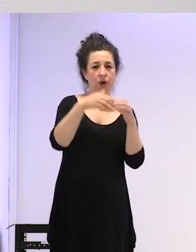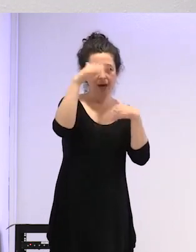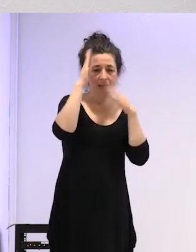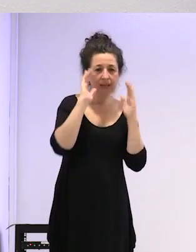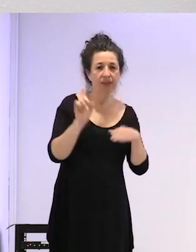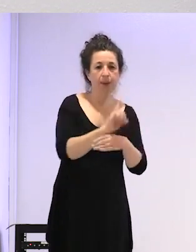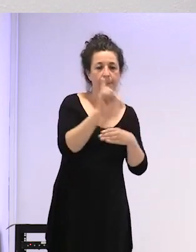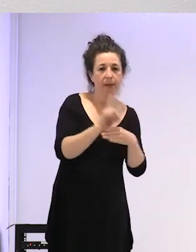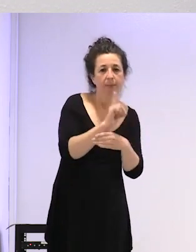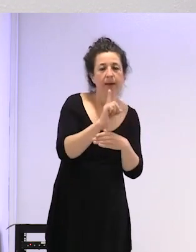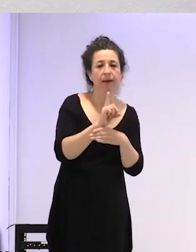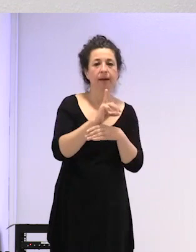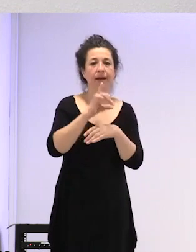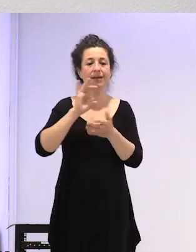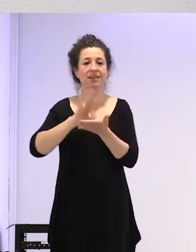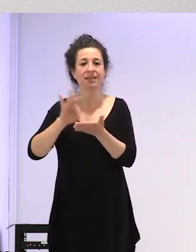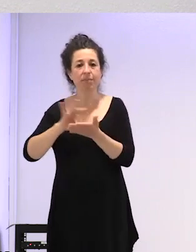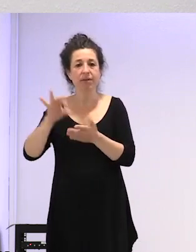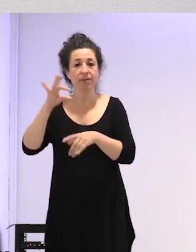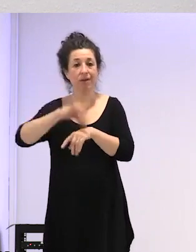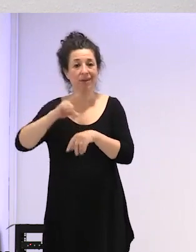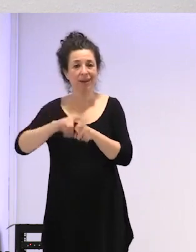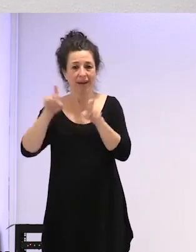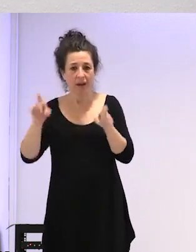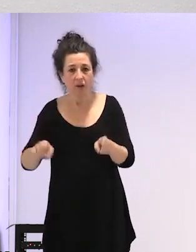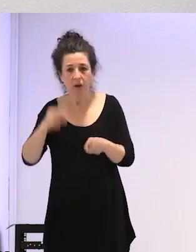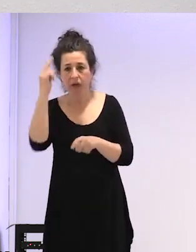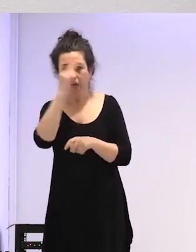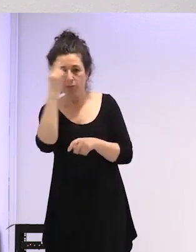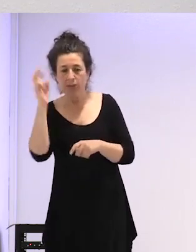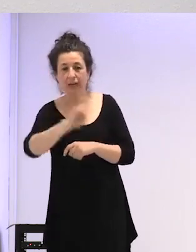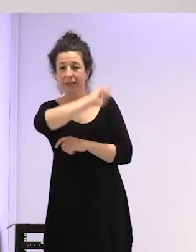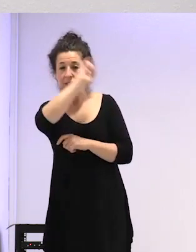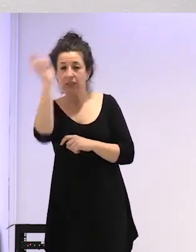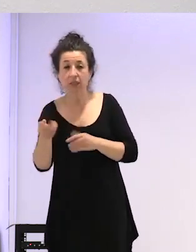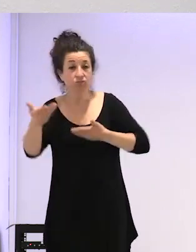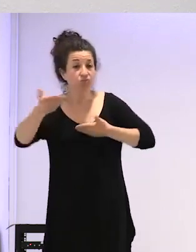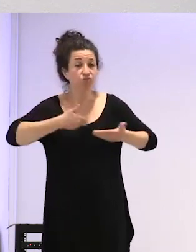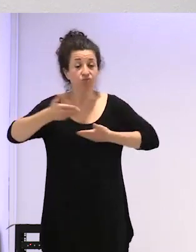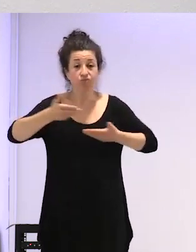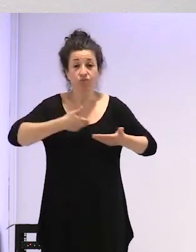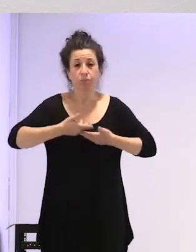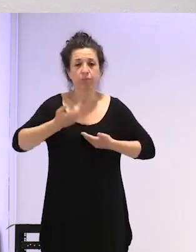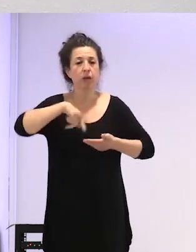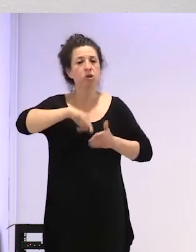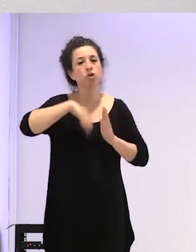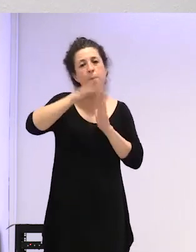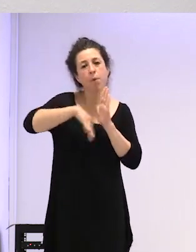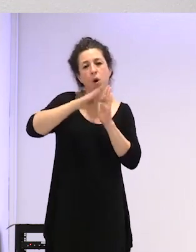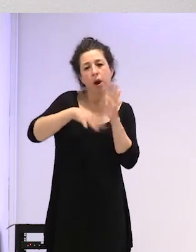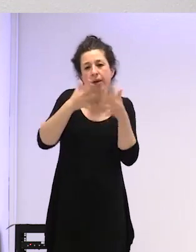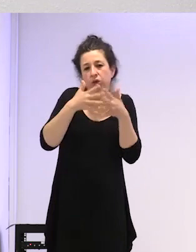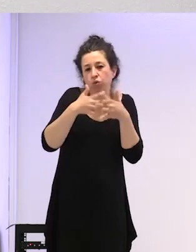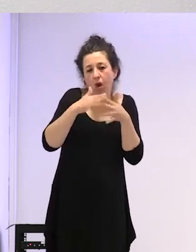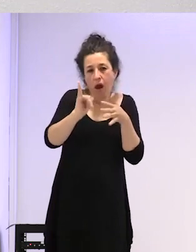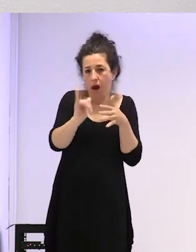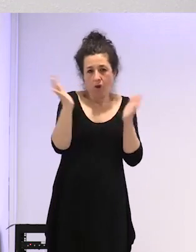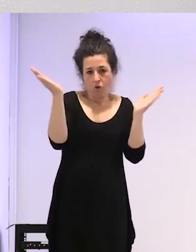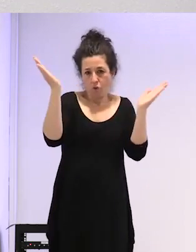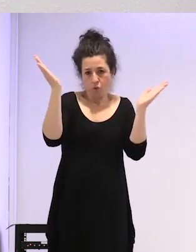de endocrinología a hospitales digamos lo que nos piden o no tenemos un programa estructurado tenemos